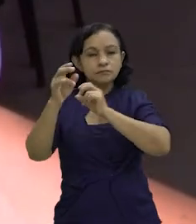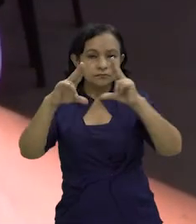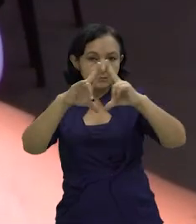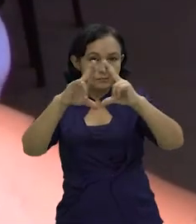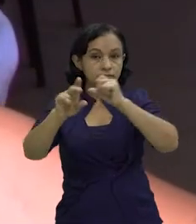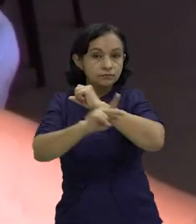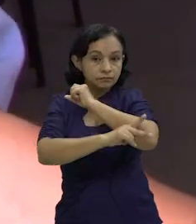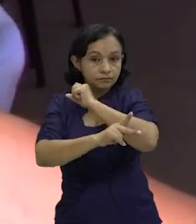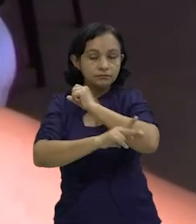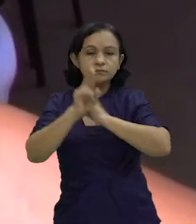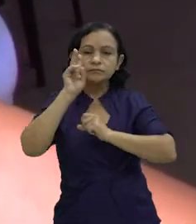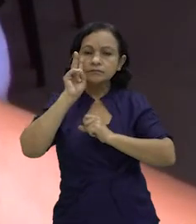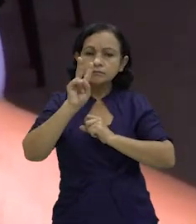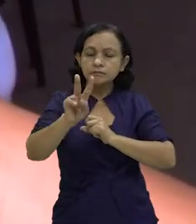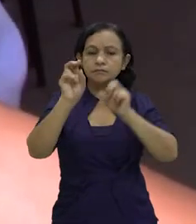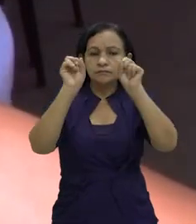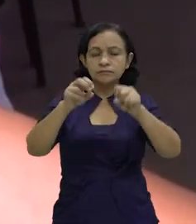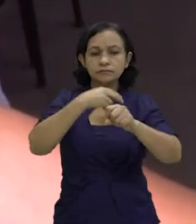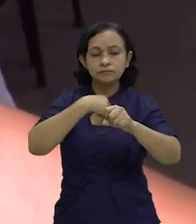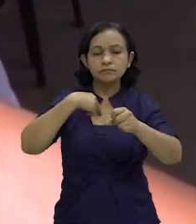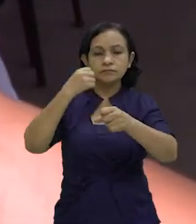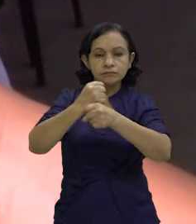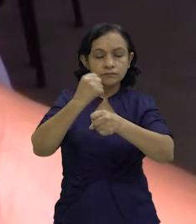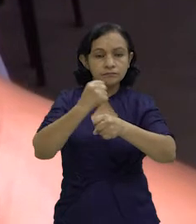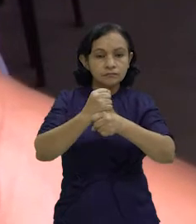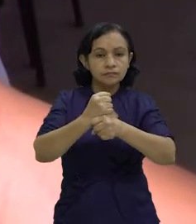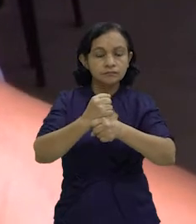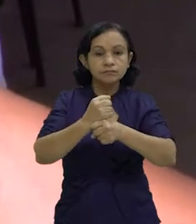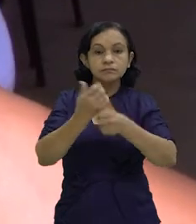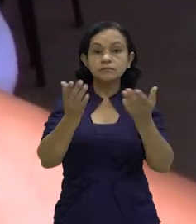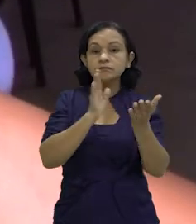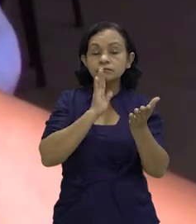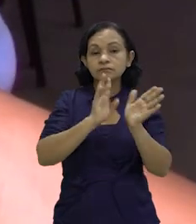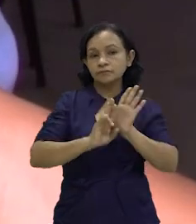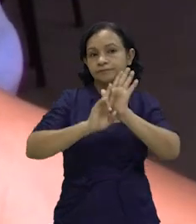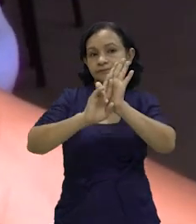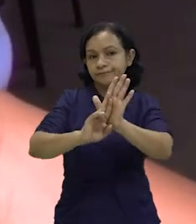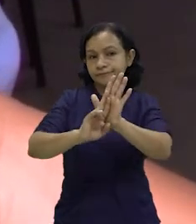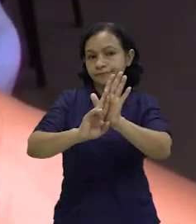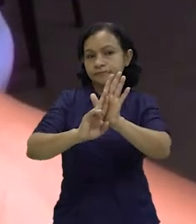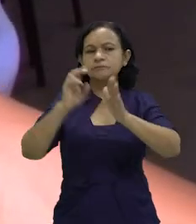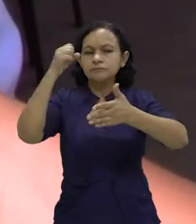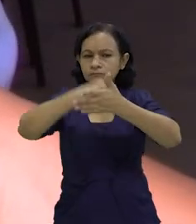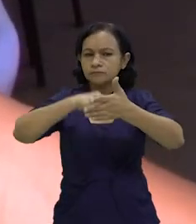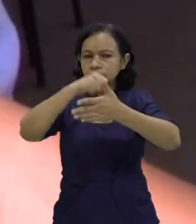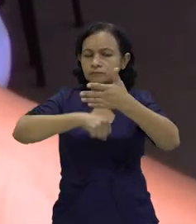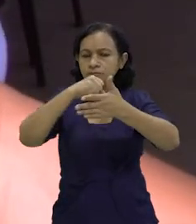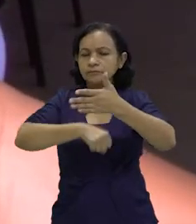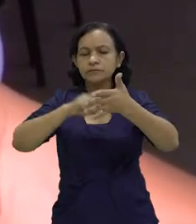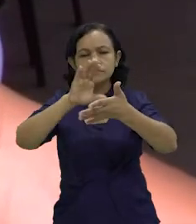en valorar las capacidades que tenemos hasta ahora para que el plan de respuesta conlleve al